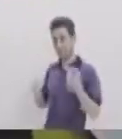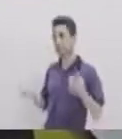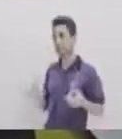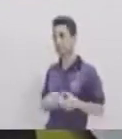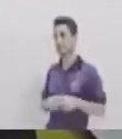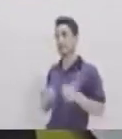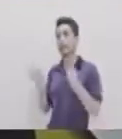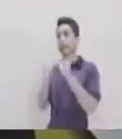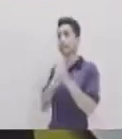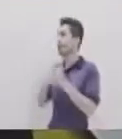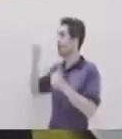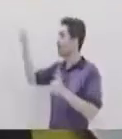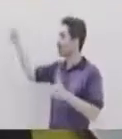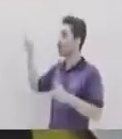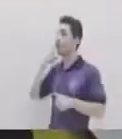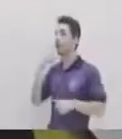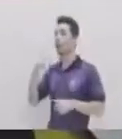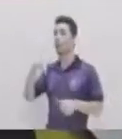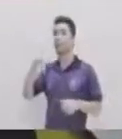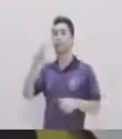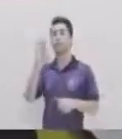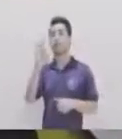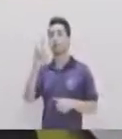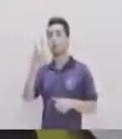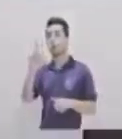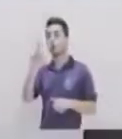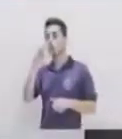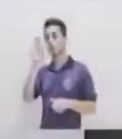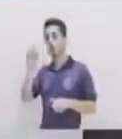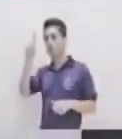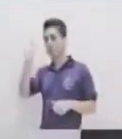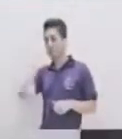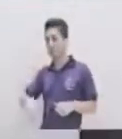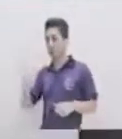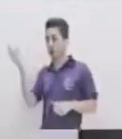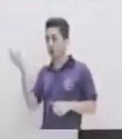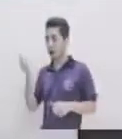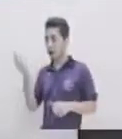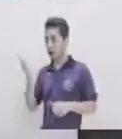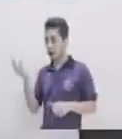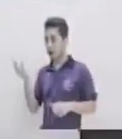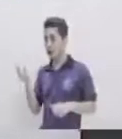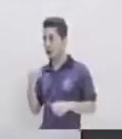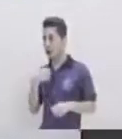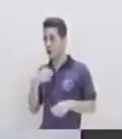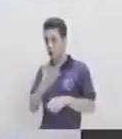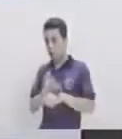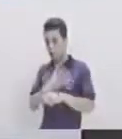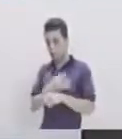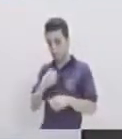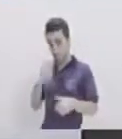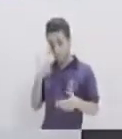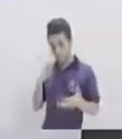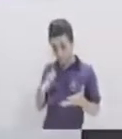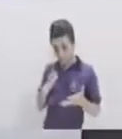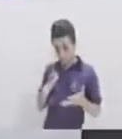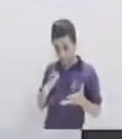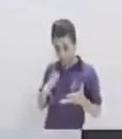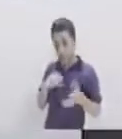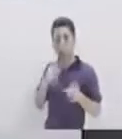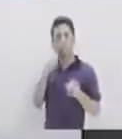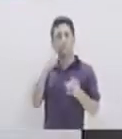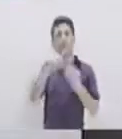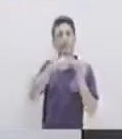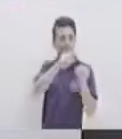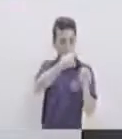Bueno Primero vamos a partir Sobre un producto De calidad Nuestro producto Debemos haberlo probado Nosotras Haberlo probado